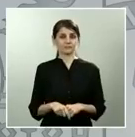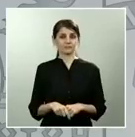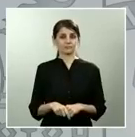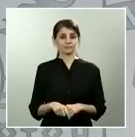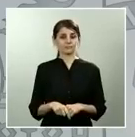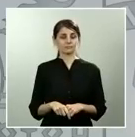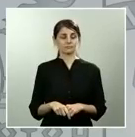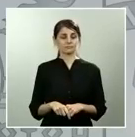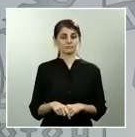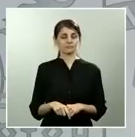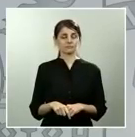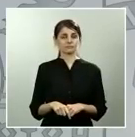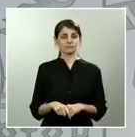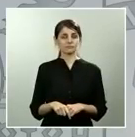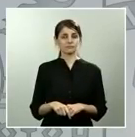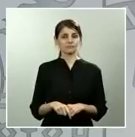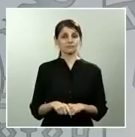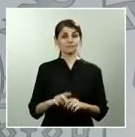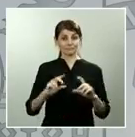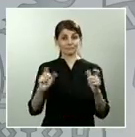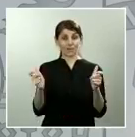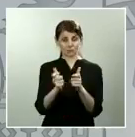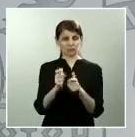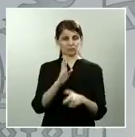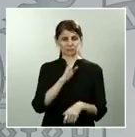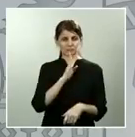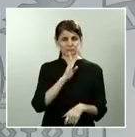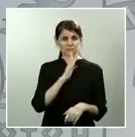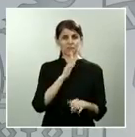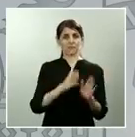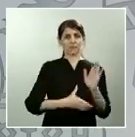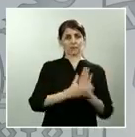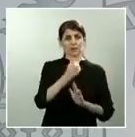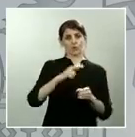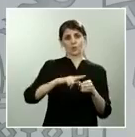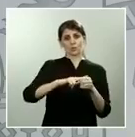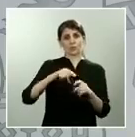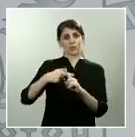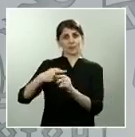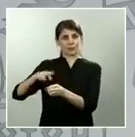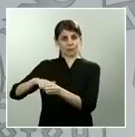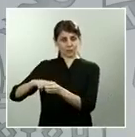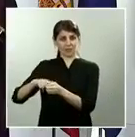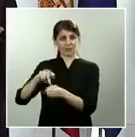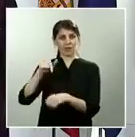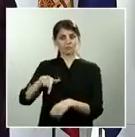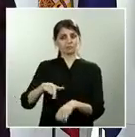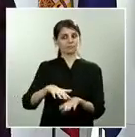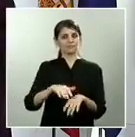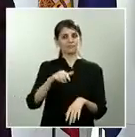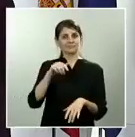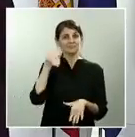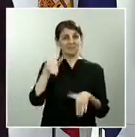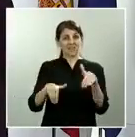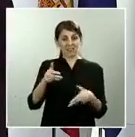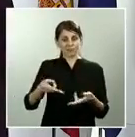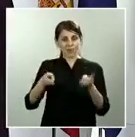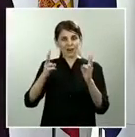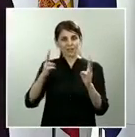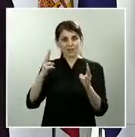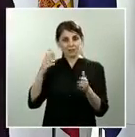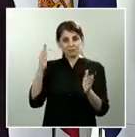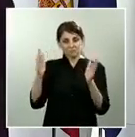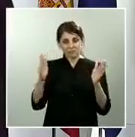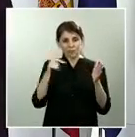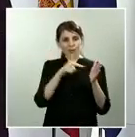Federación de Municipios y Provincias, se han convocado solo dos a lo largo de la democracia y no se reunía desde el año 2008 o